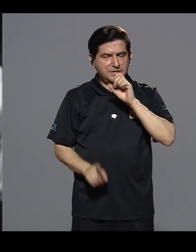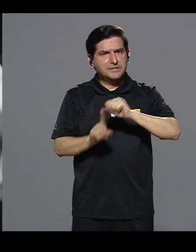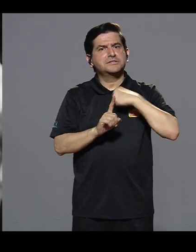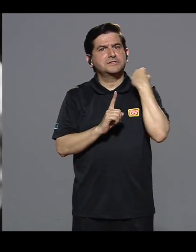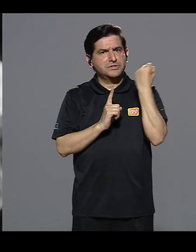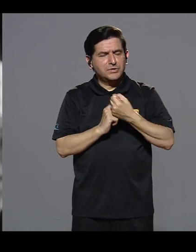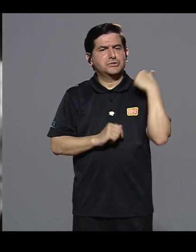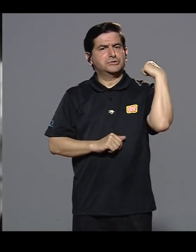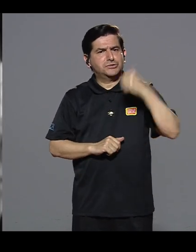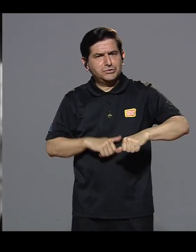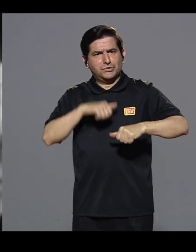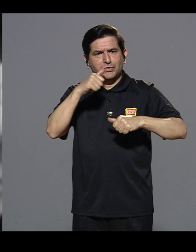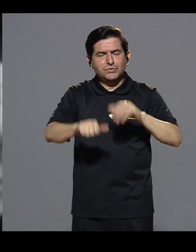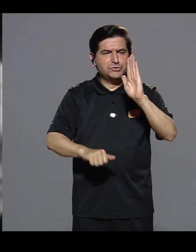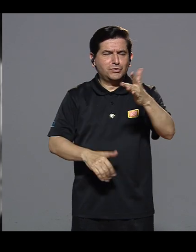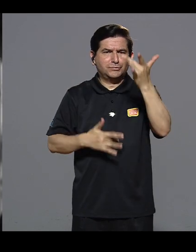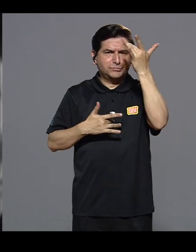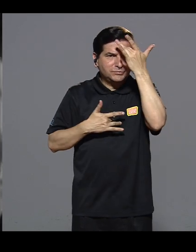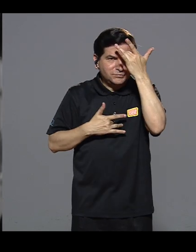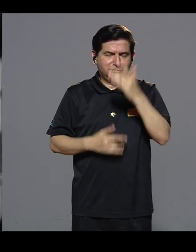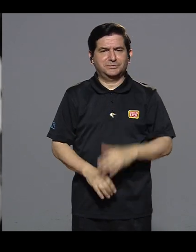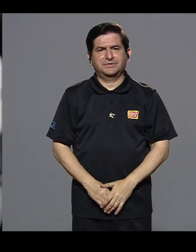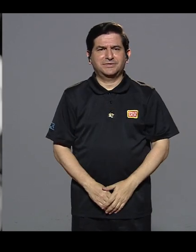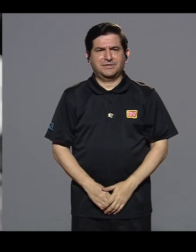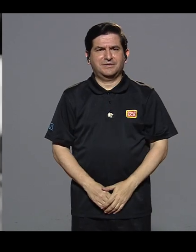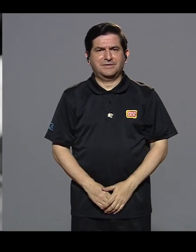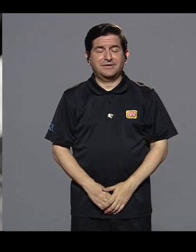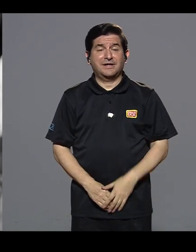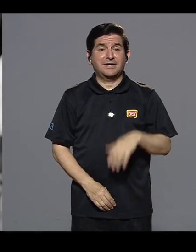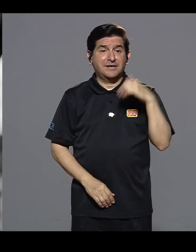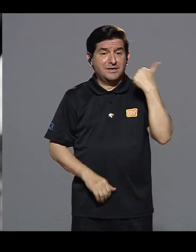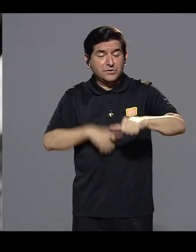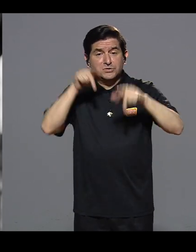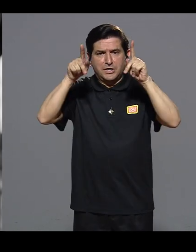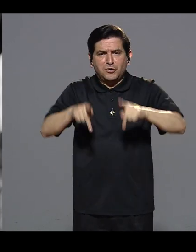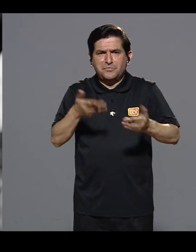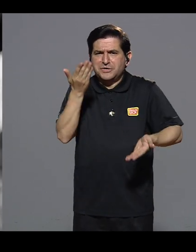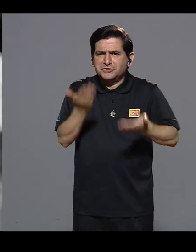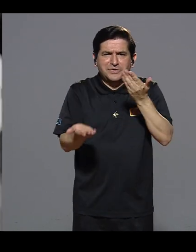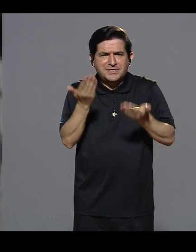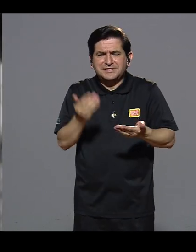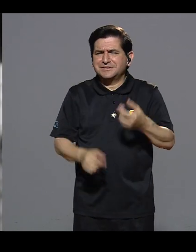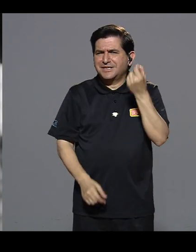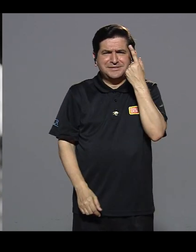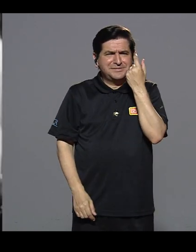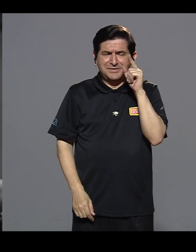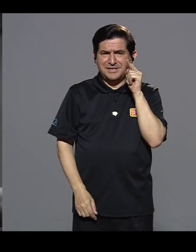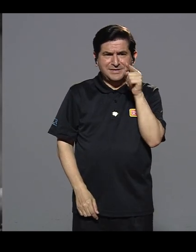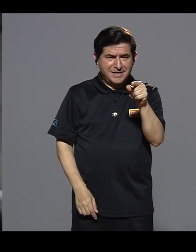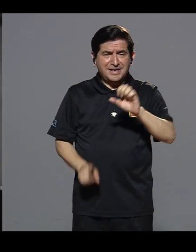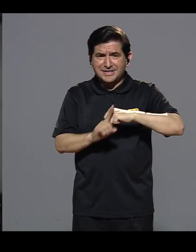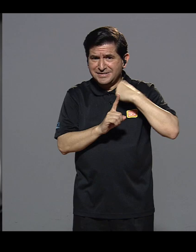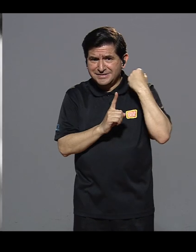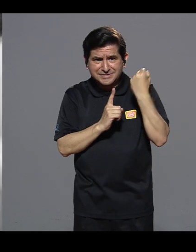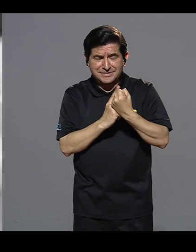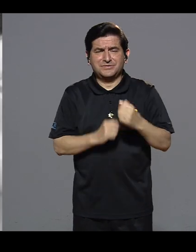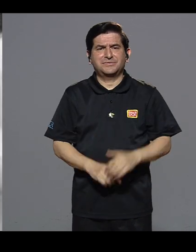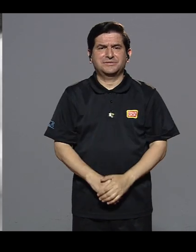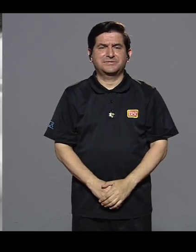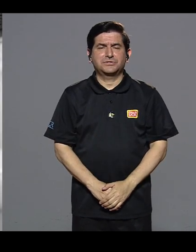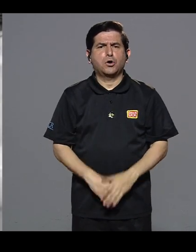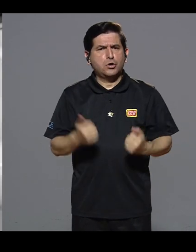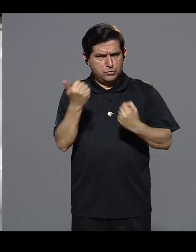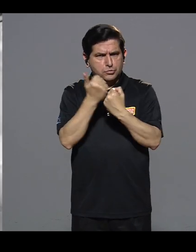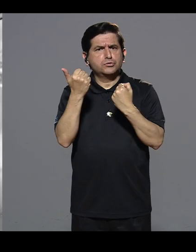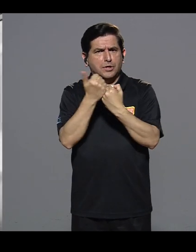pequeñita a ella le ha tocado muy duro batallar con su enfermedad, lidiar muchas veces con personas que tal vez no entienden lo que